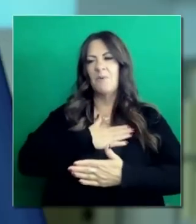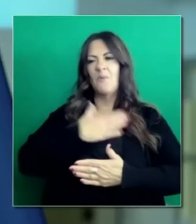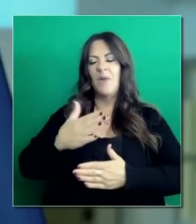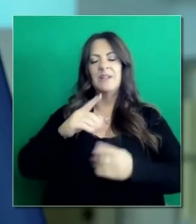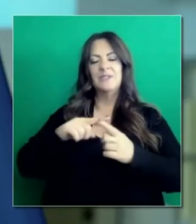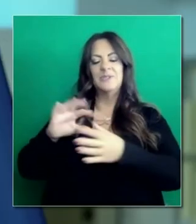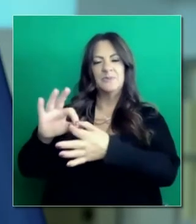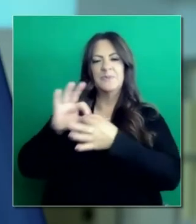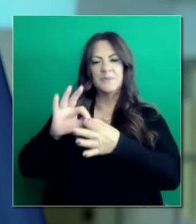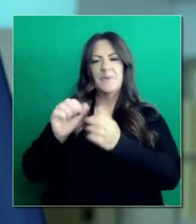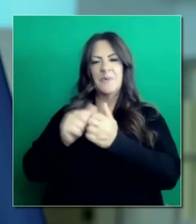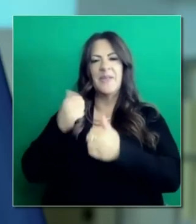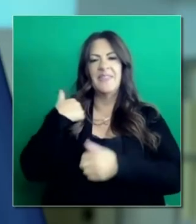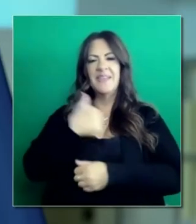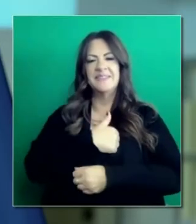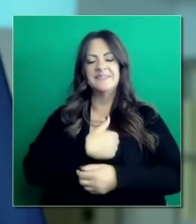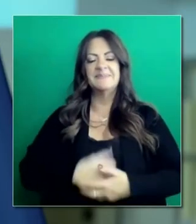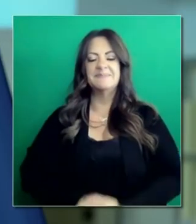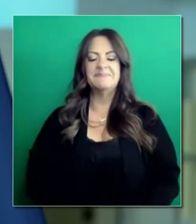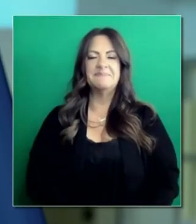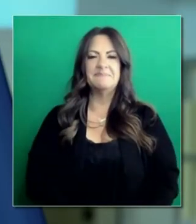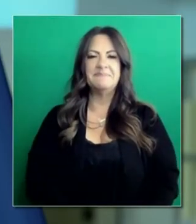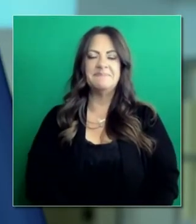a trabajar con nosotros en este programa piloto.